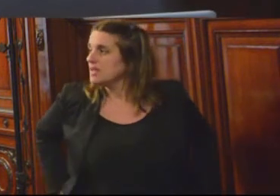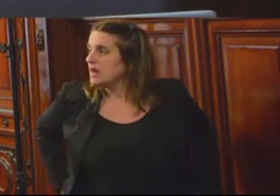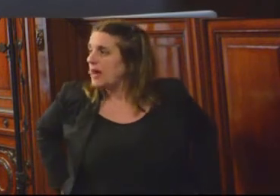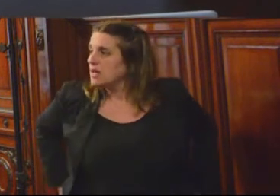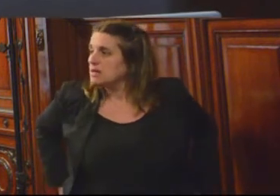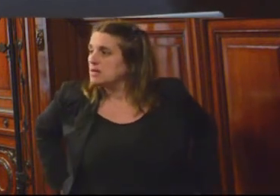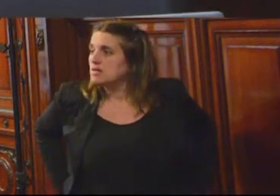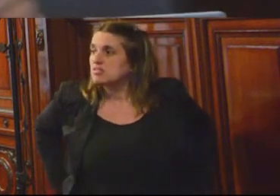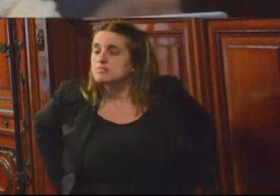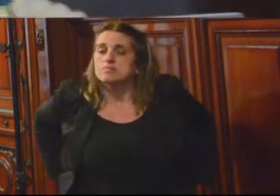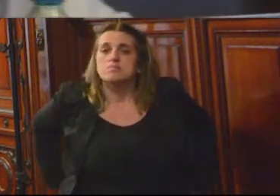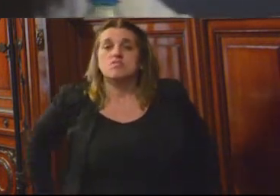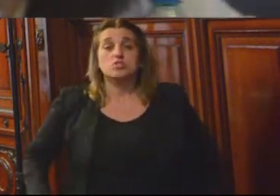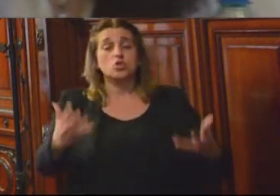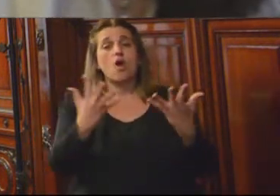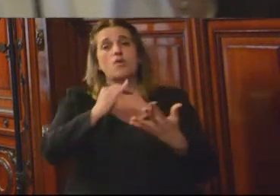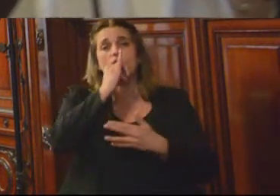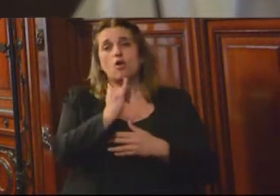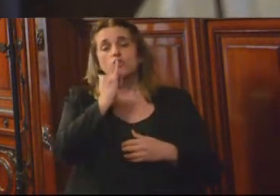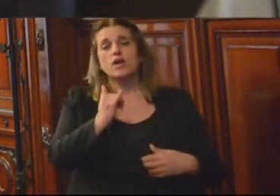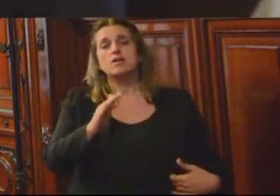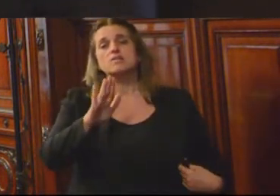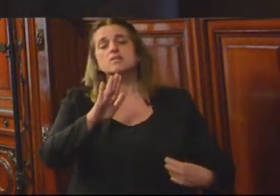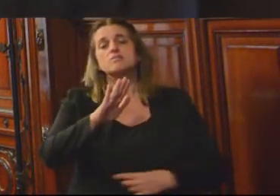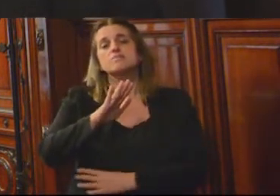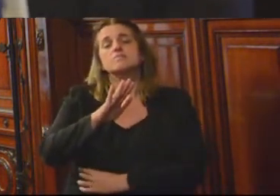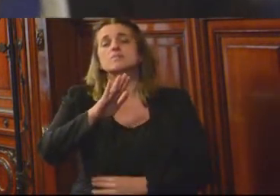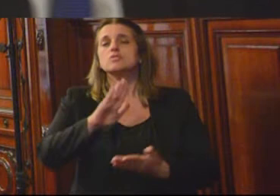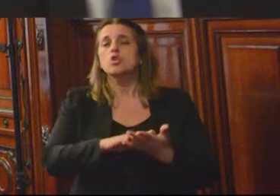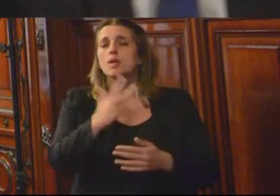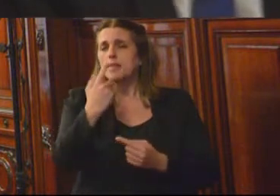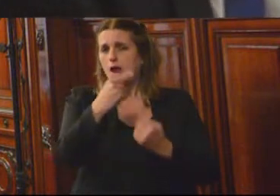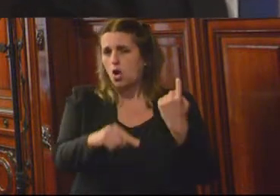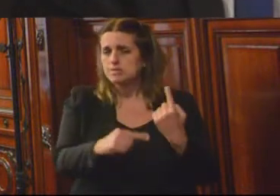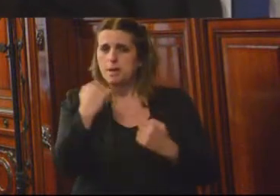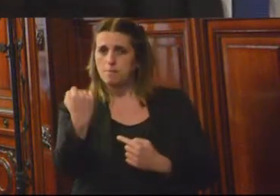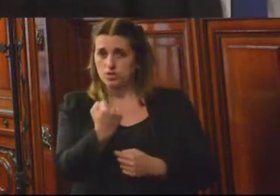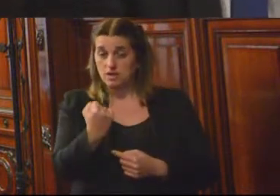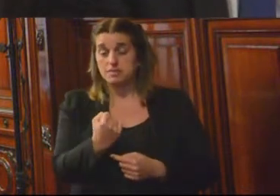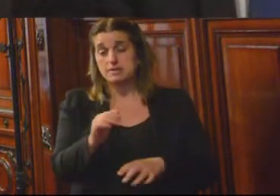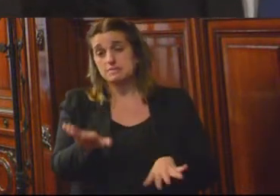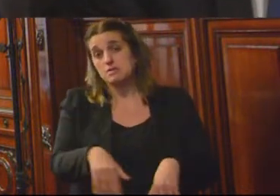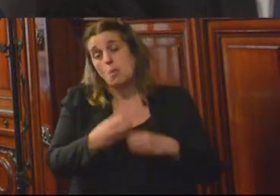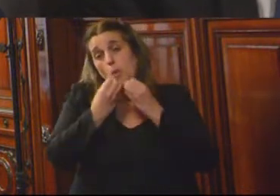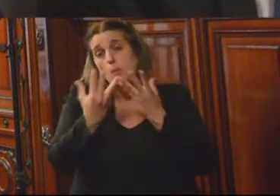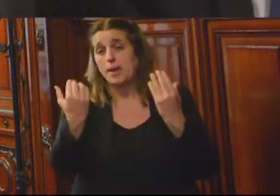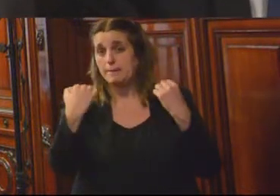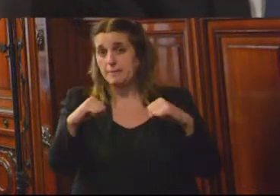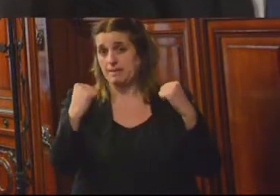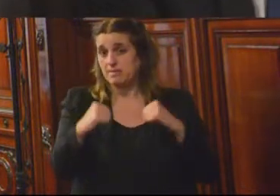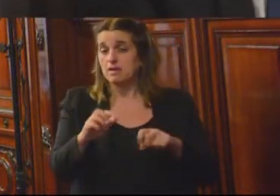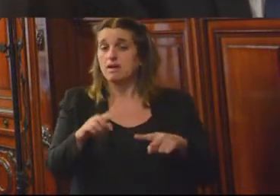Bueno, a continuación voy a contar, tratar de visibilizar tres buenas prácticas que creemos que son dignas de